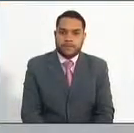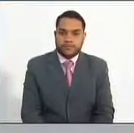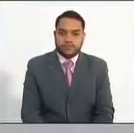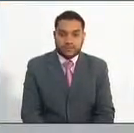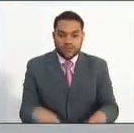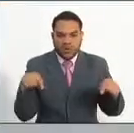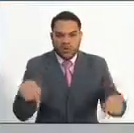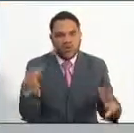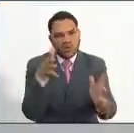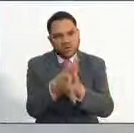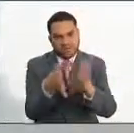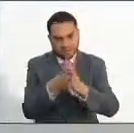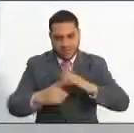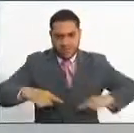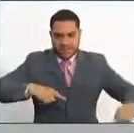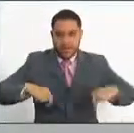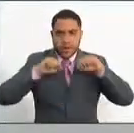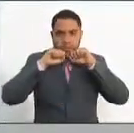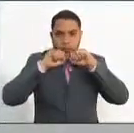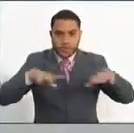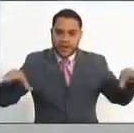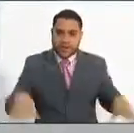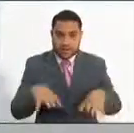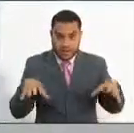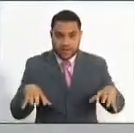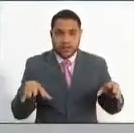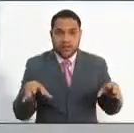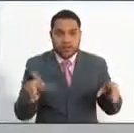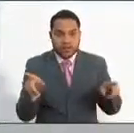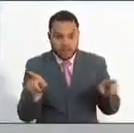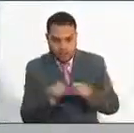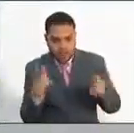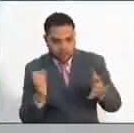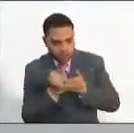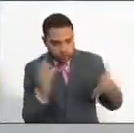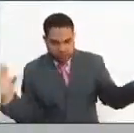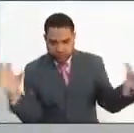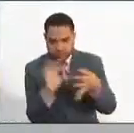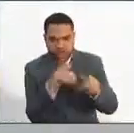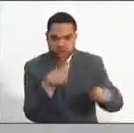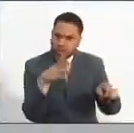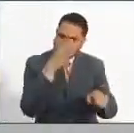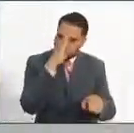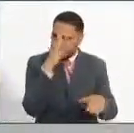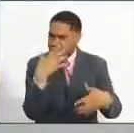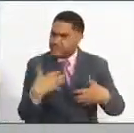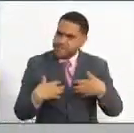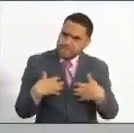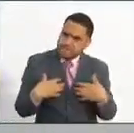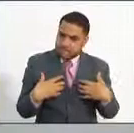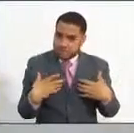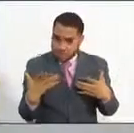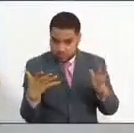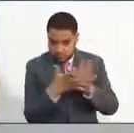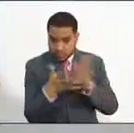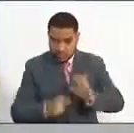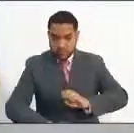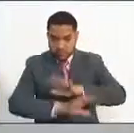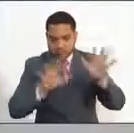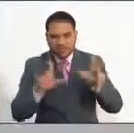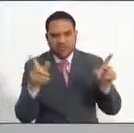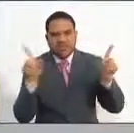Hoy, Administración Pública en Acción sirve de puente para los ciudadanos del país interesados en despejar dudas e inquietudes acerca de las